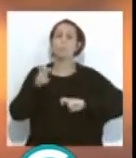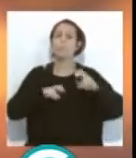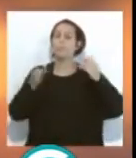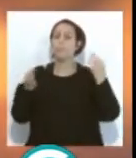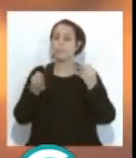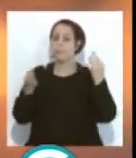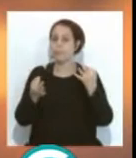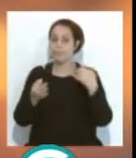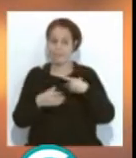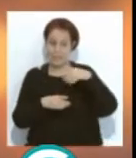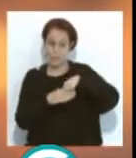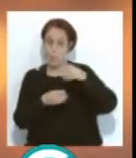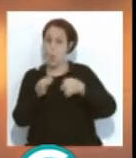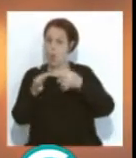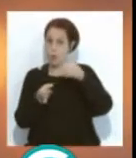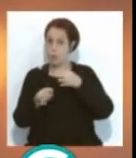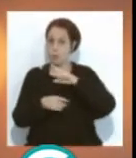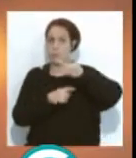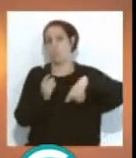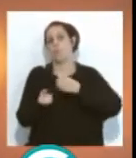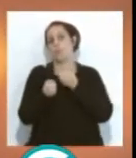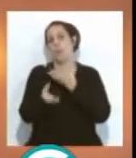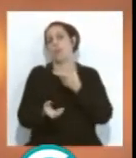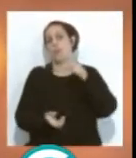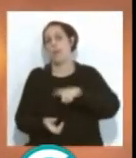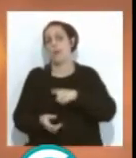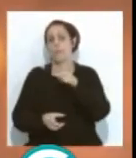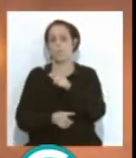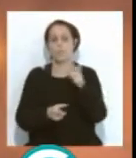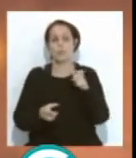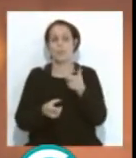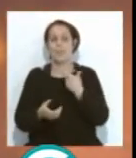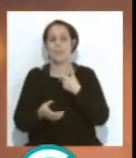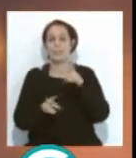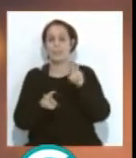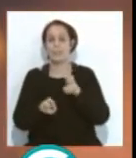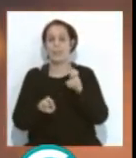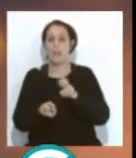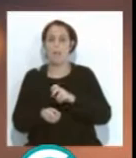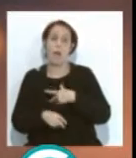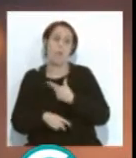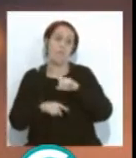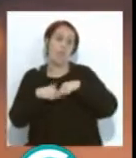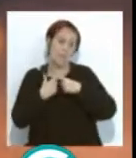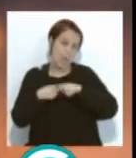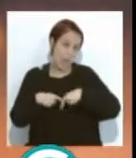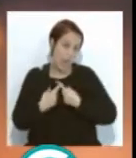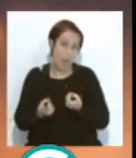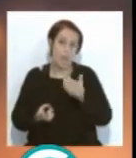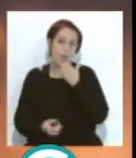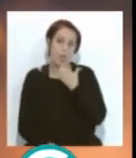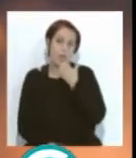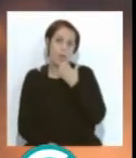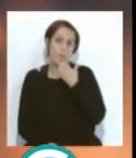en un jurado? Y luego nos voy a contar también acerca de todo aquello de la consanguinidad en segundo o tercer grado con respecto a